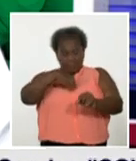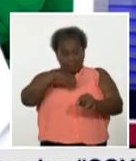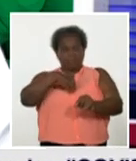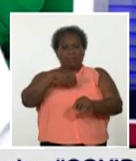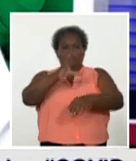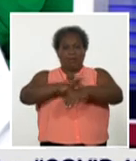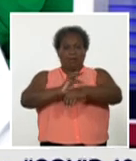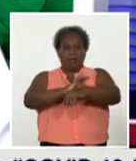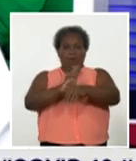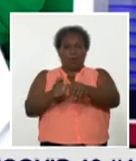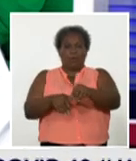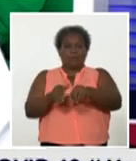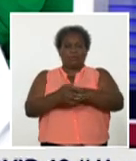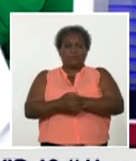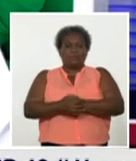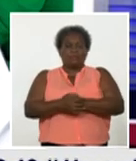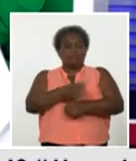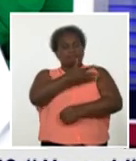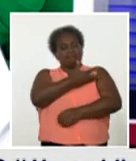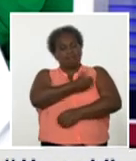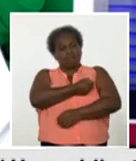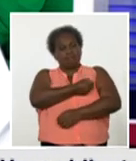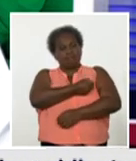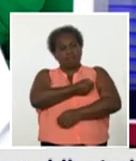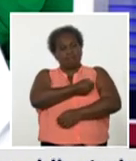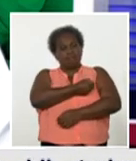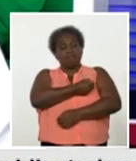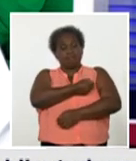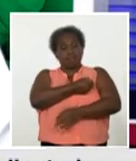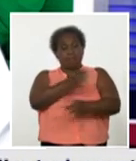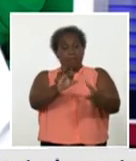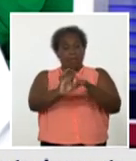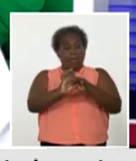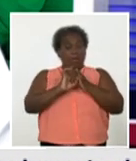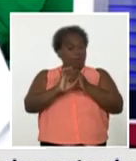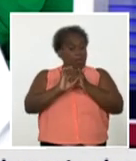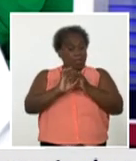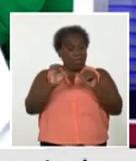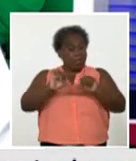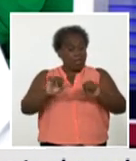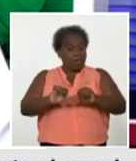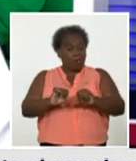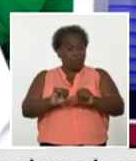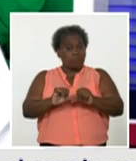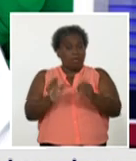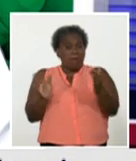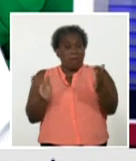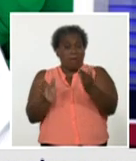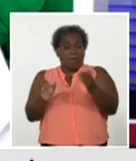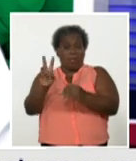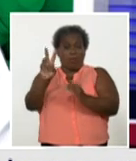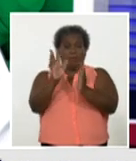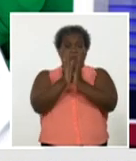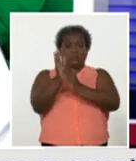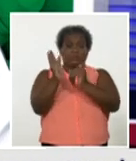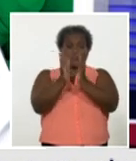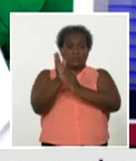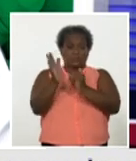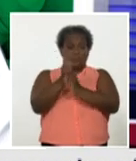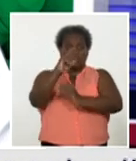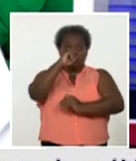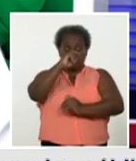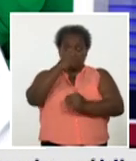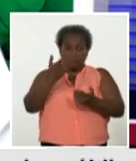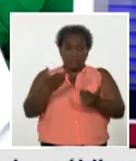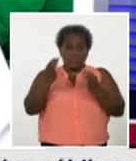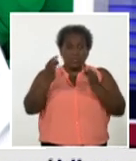Y lamentablemente se mantiene todavía crítico el lactante de dos meses que además siempre reitero con un grupo